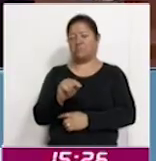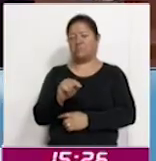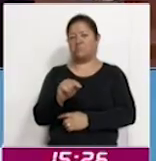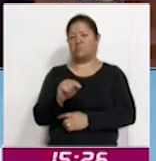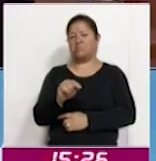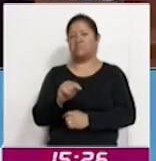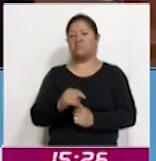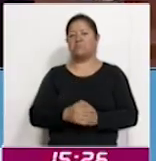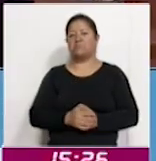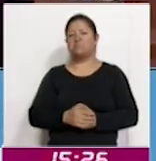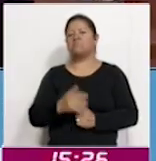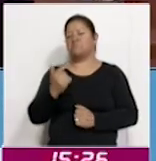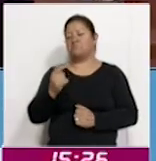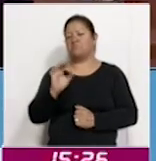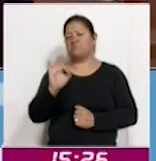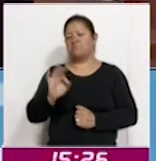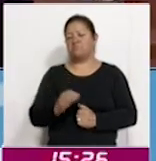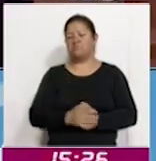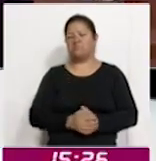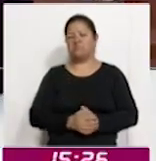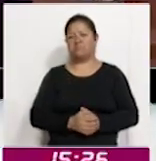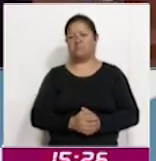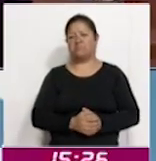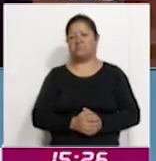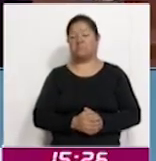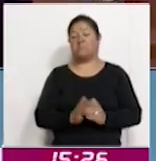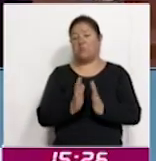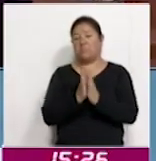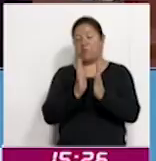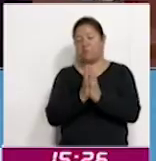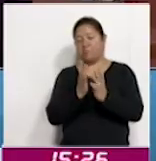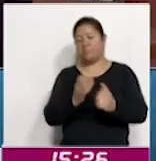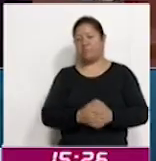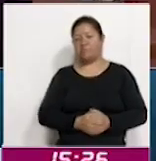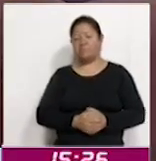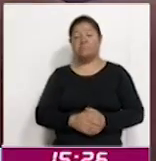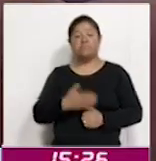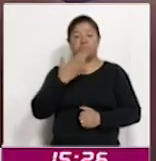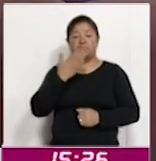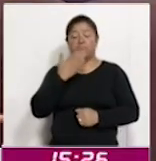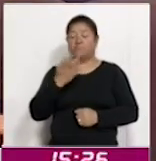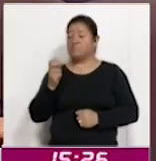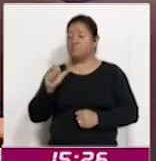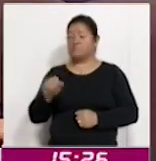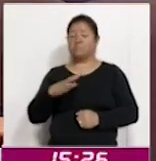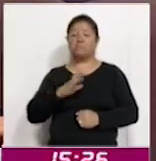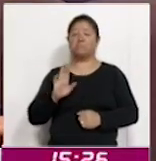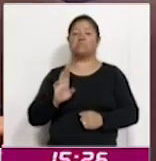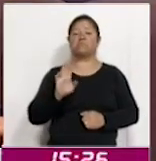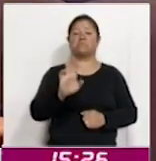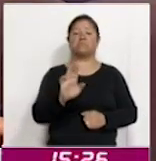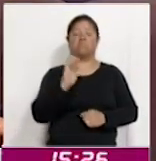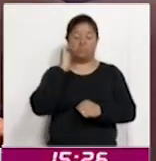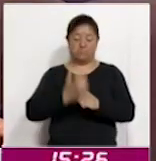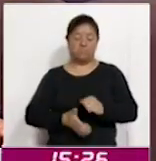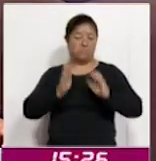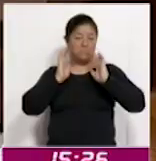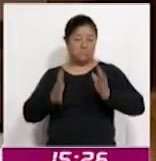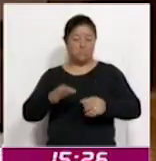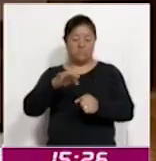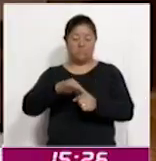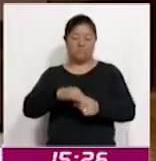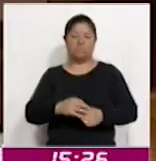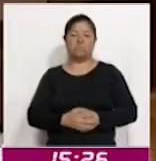participación del 65.7%. Muy bien. Con esto, el próximo miércoles se cierra ya este proceso electoral.